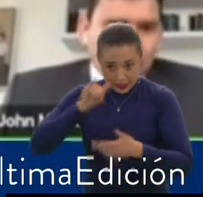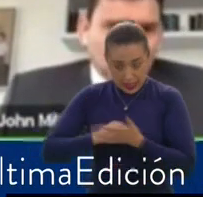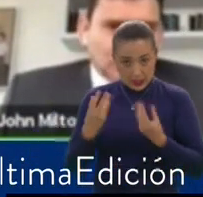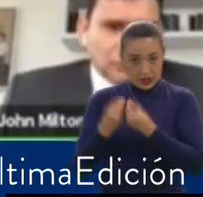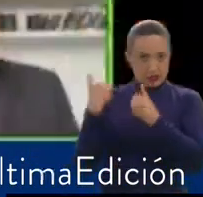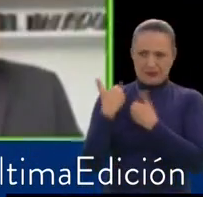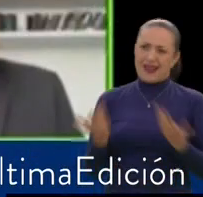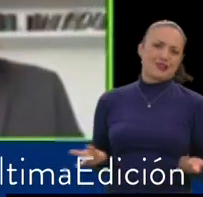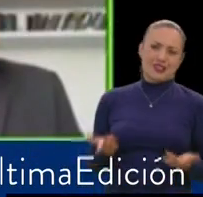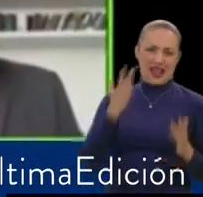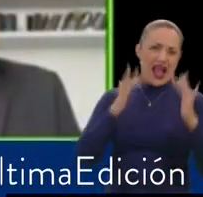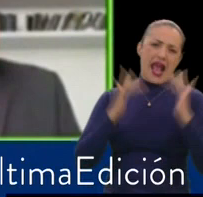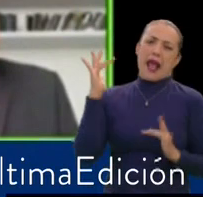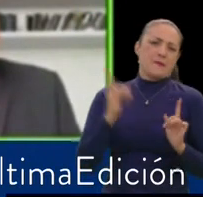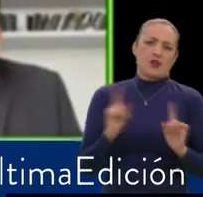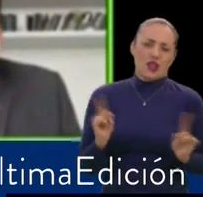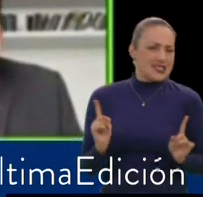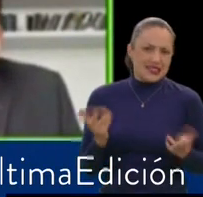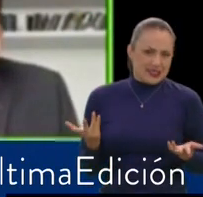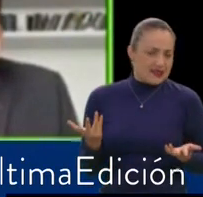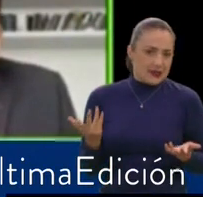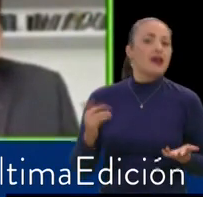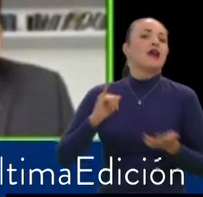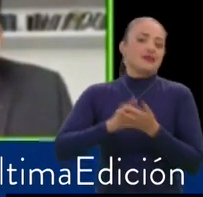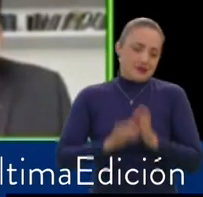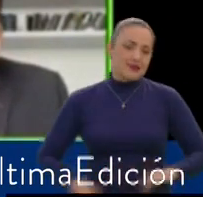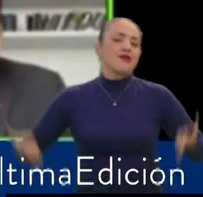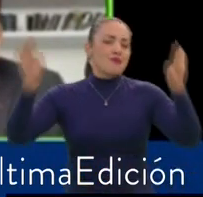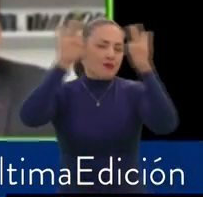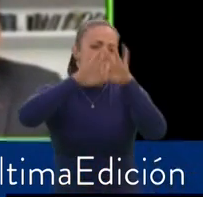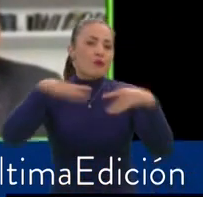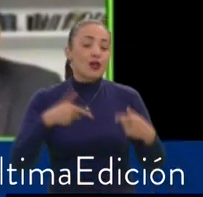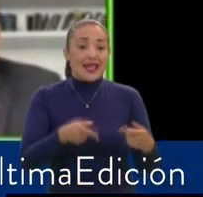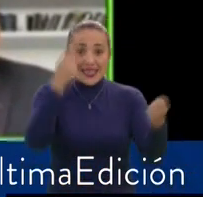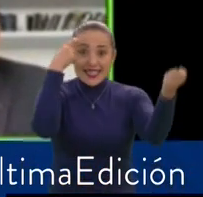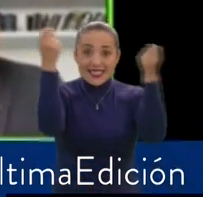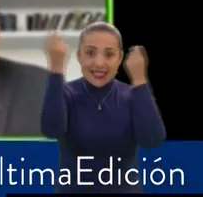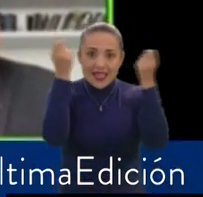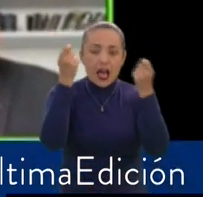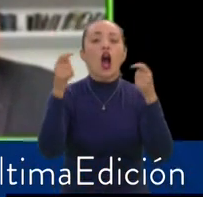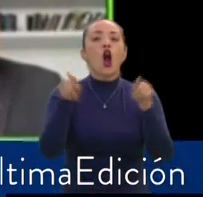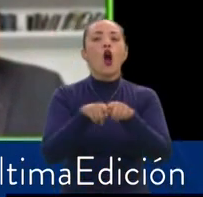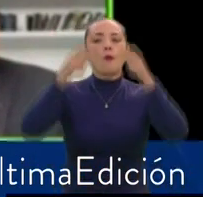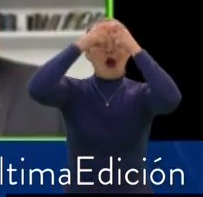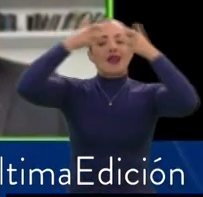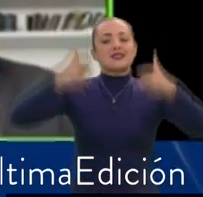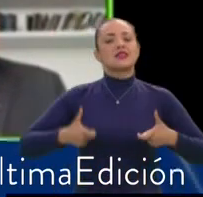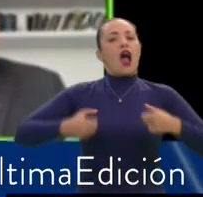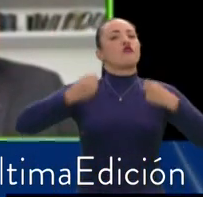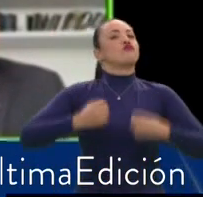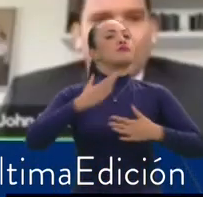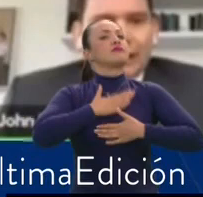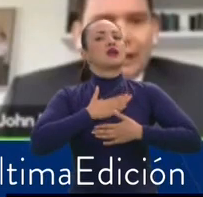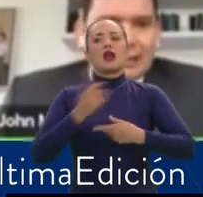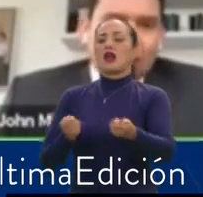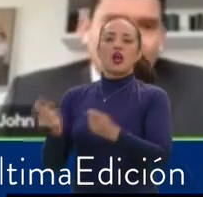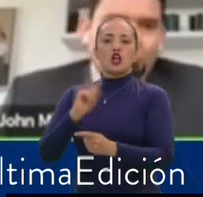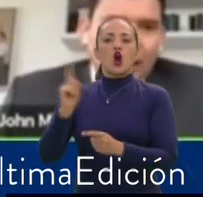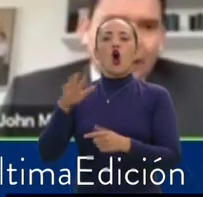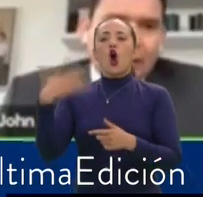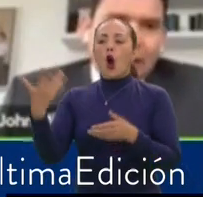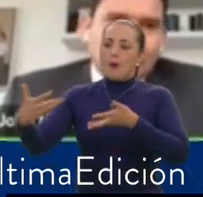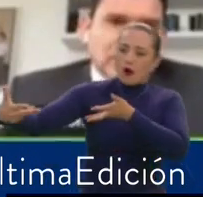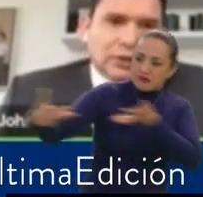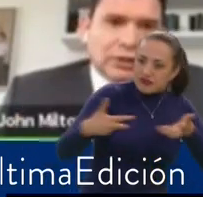entonces no haríamos mucho. Por lo tanto, es importante que esa estrategia no sea una estrategia estatista, sino que sea una estrategia de gobernanza